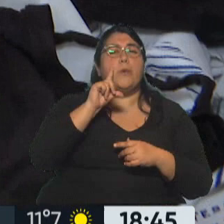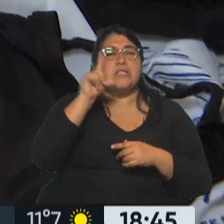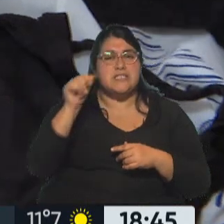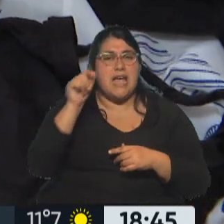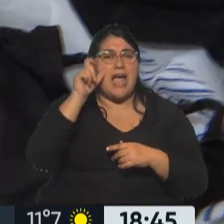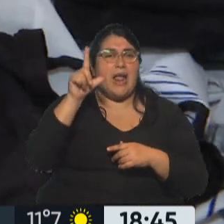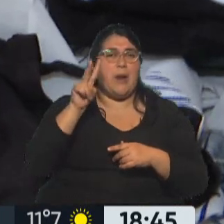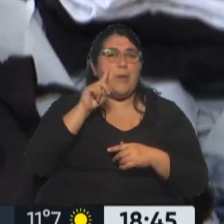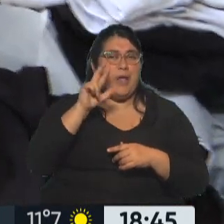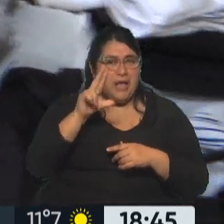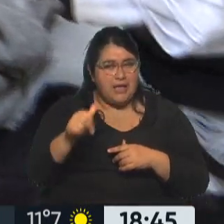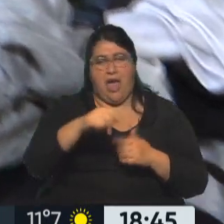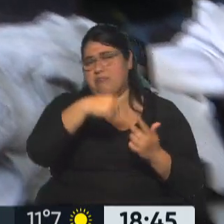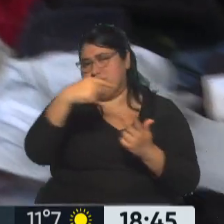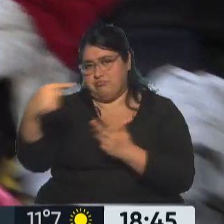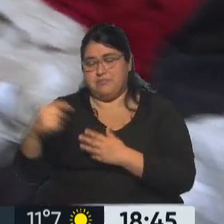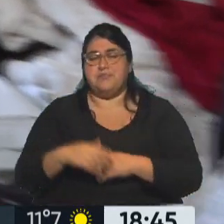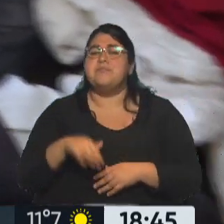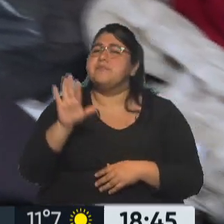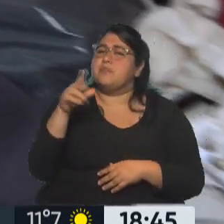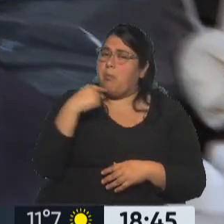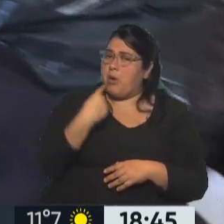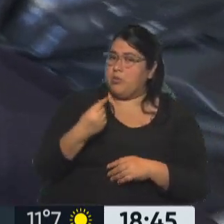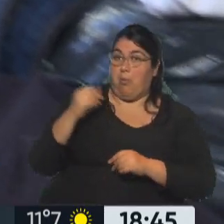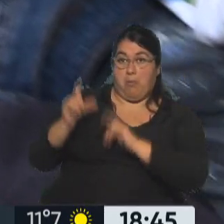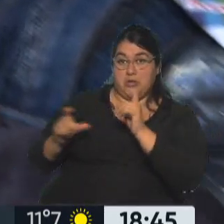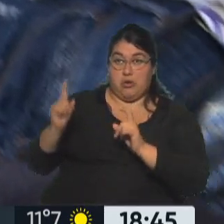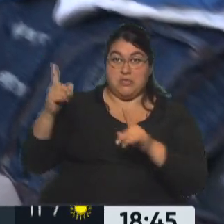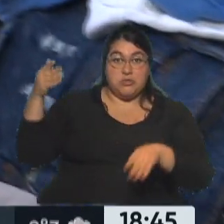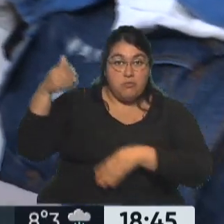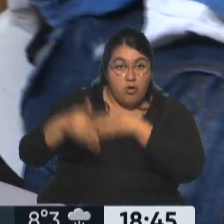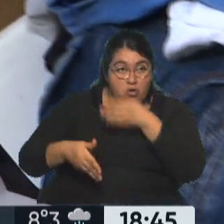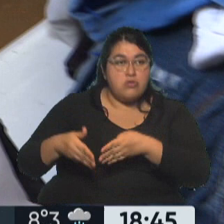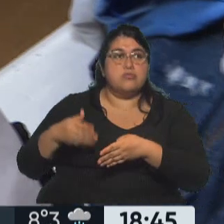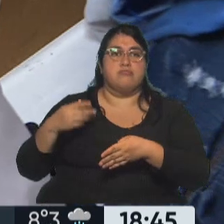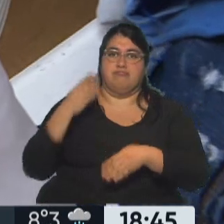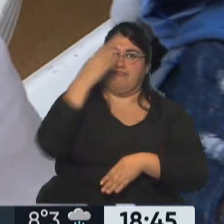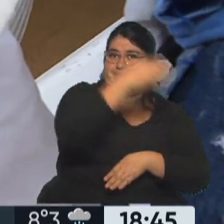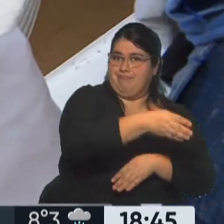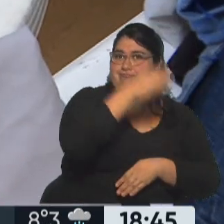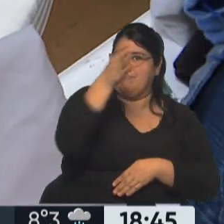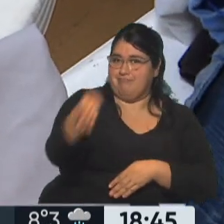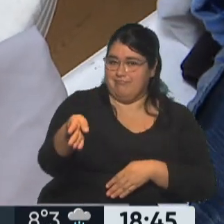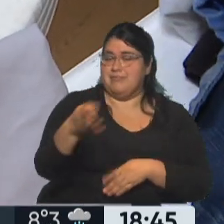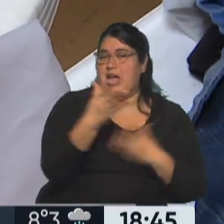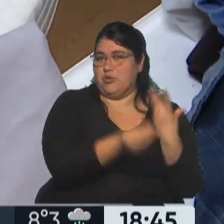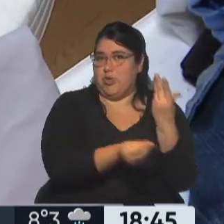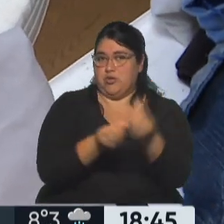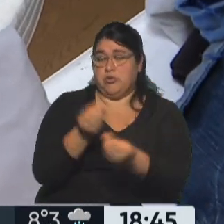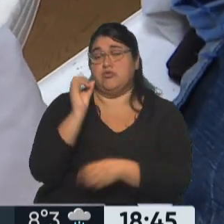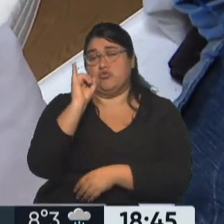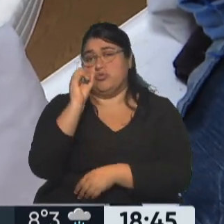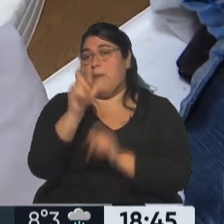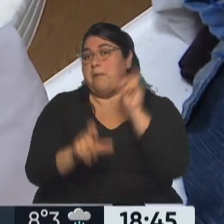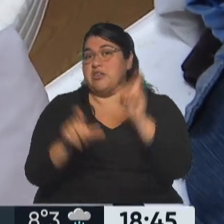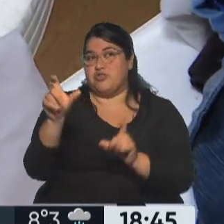organizado para, como decía antes, ir al territorio y ayudar a la gente, porque en muchos casos las personas